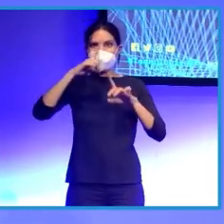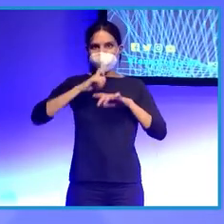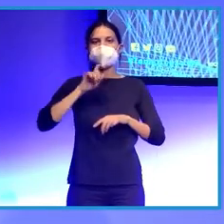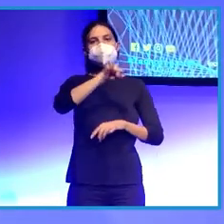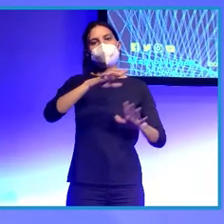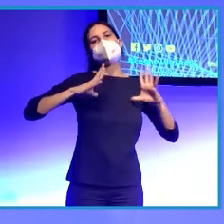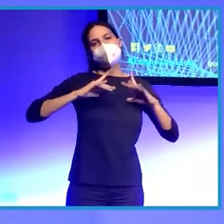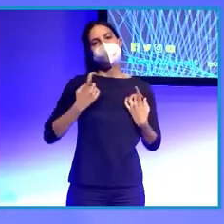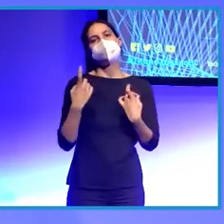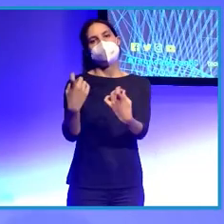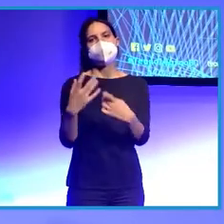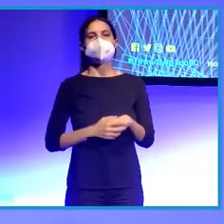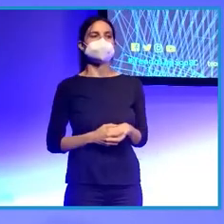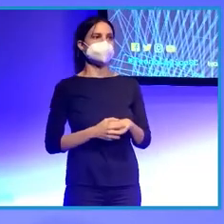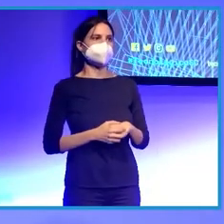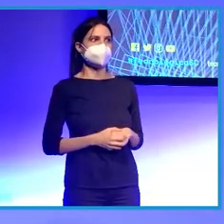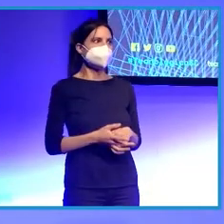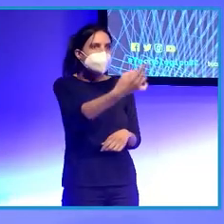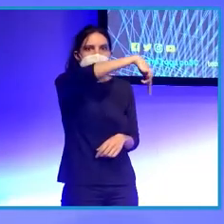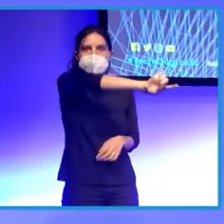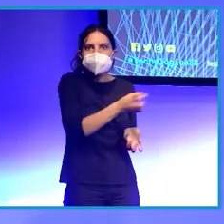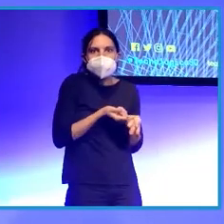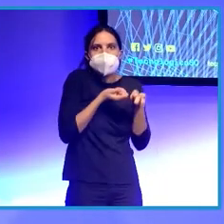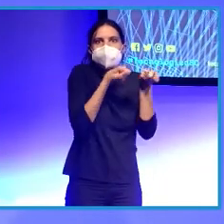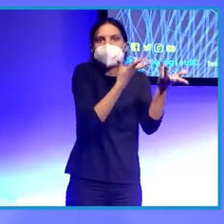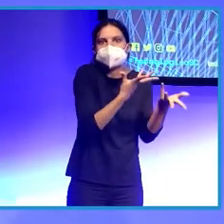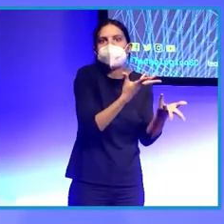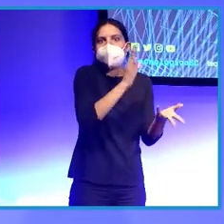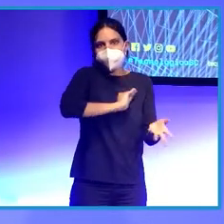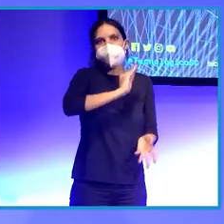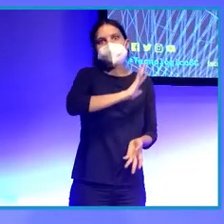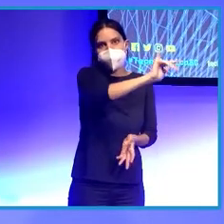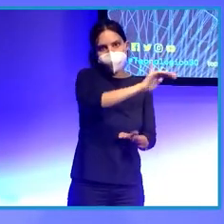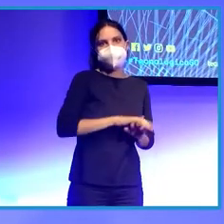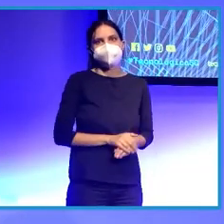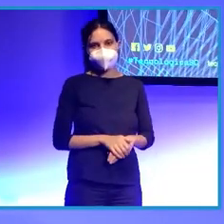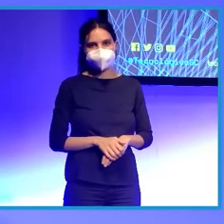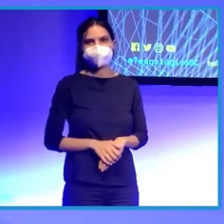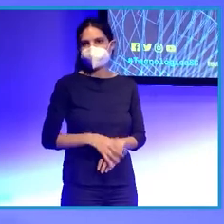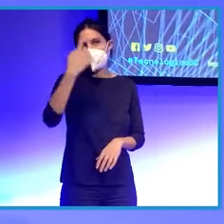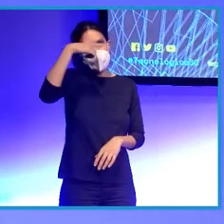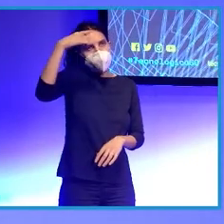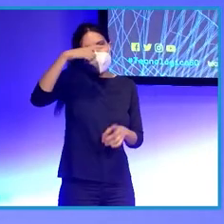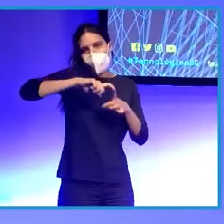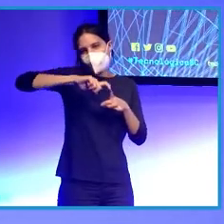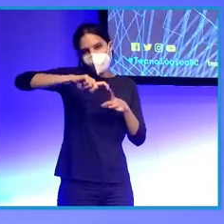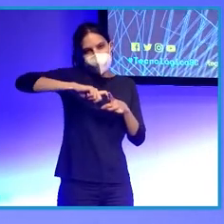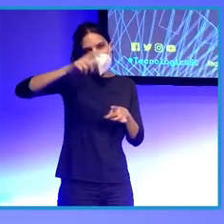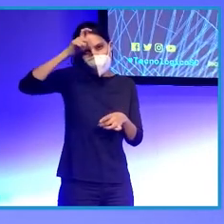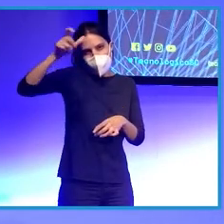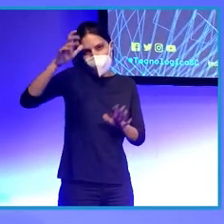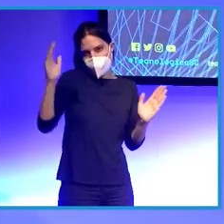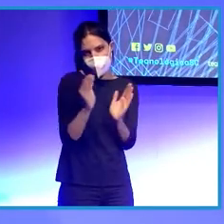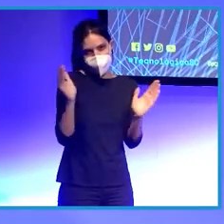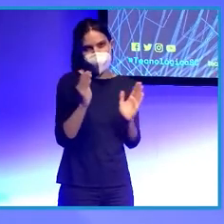Lo que les digo, que esta gente maneja más información que el propio Julian Assange. En fin, cosas de pueblo. Pero quien de